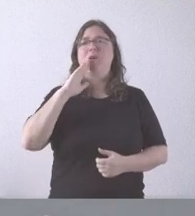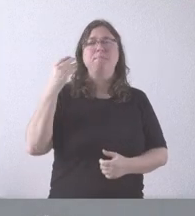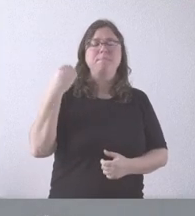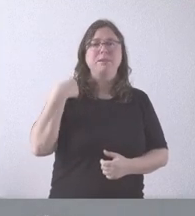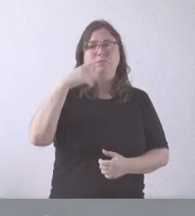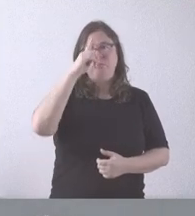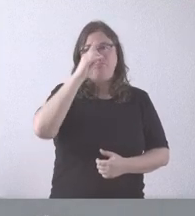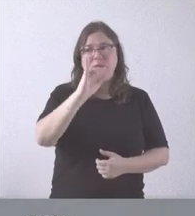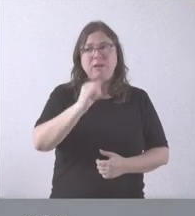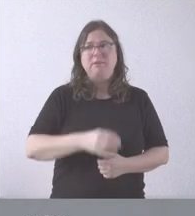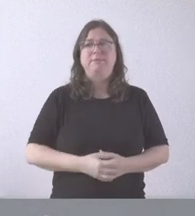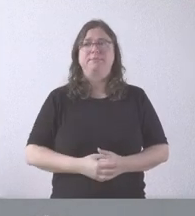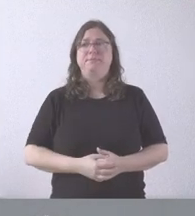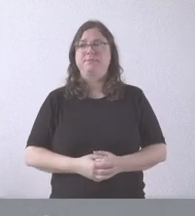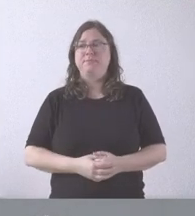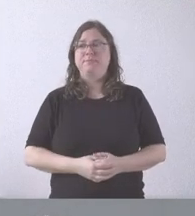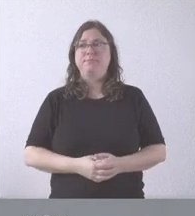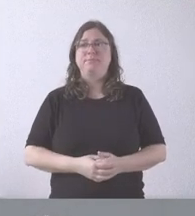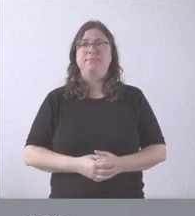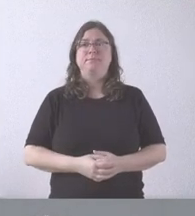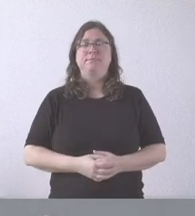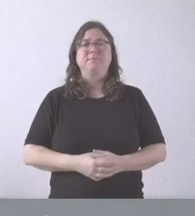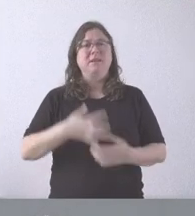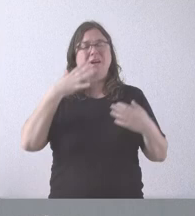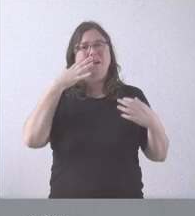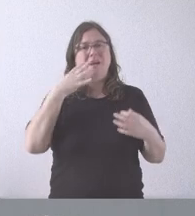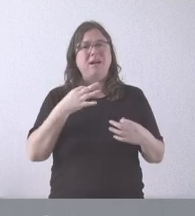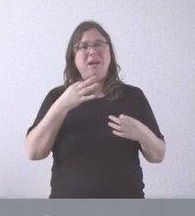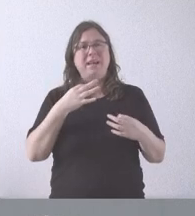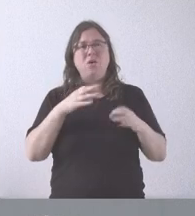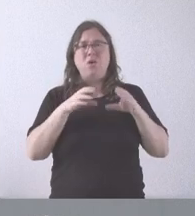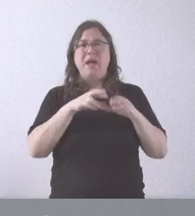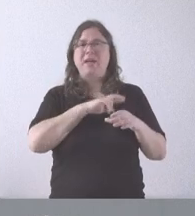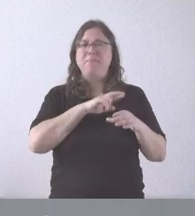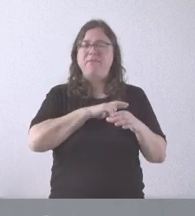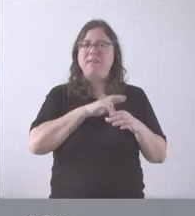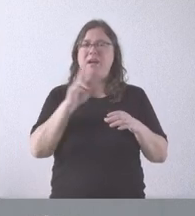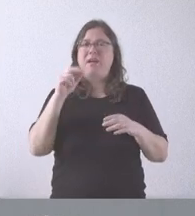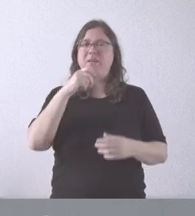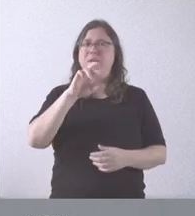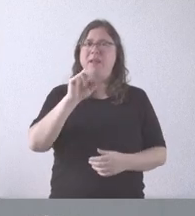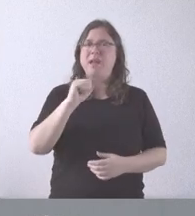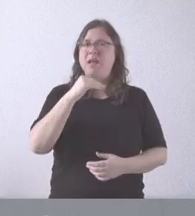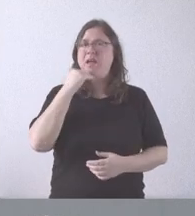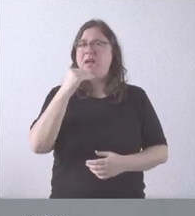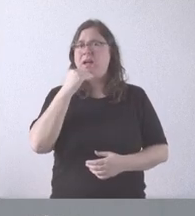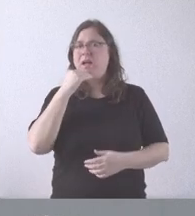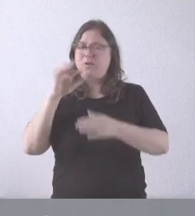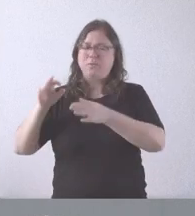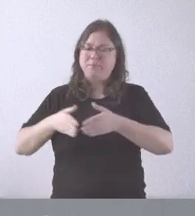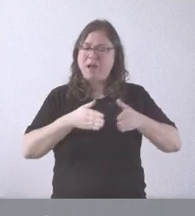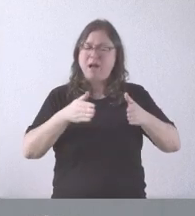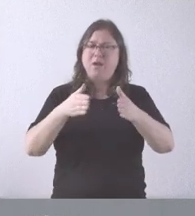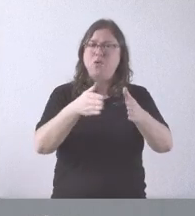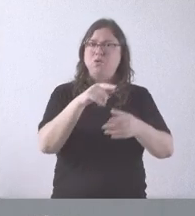pero creo recordar que hermandad de la Ribera, y tenía que ver con el arroyo que pasa el